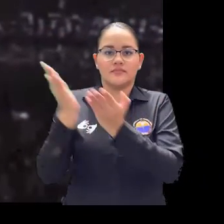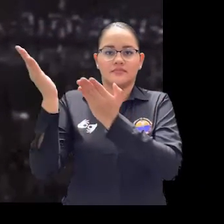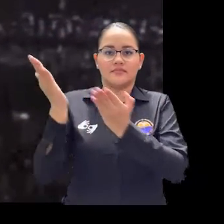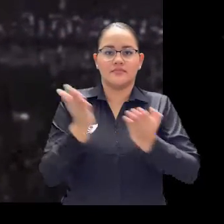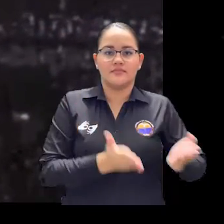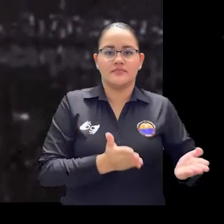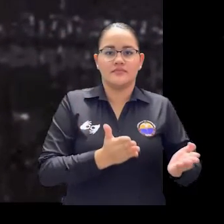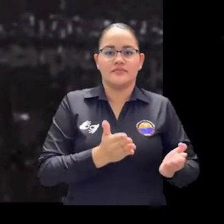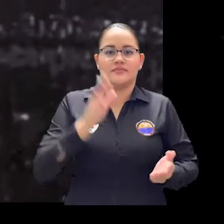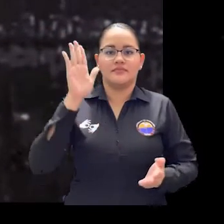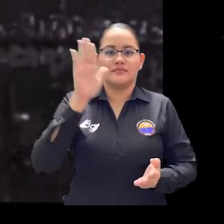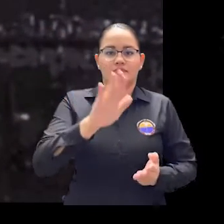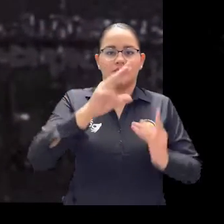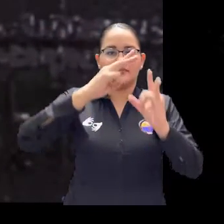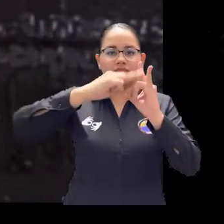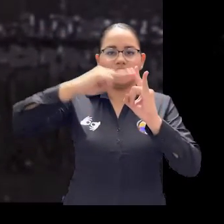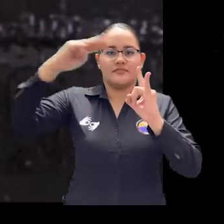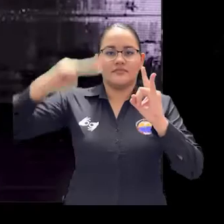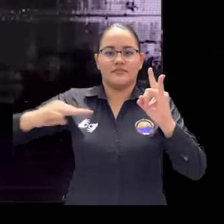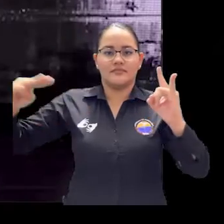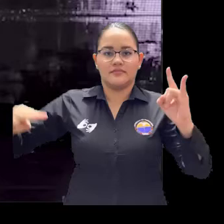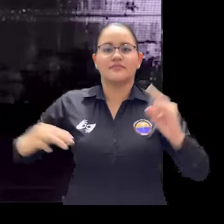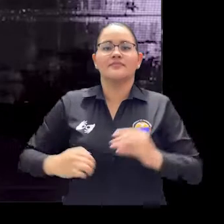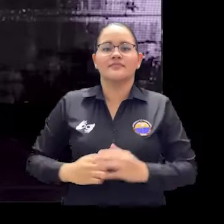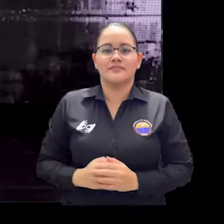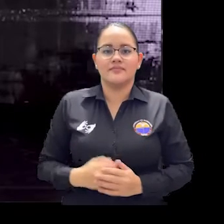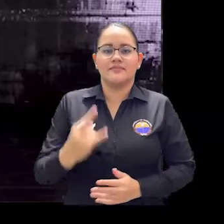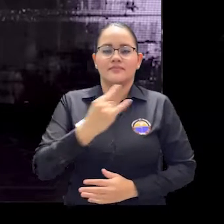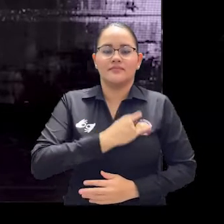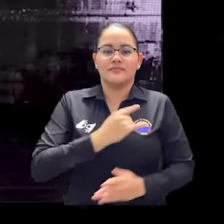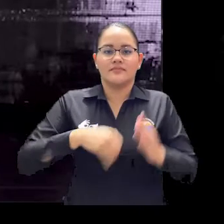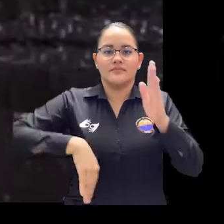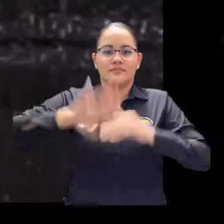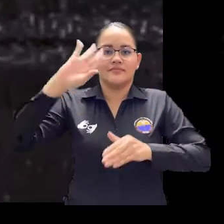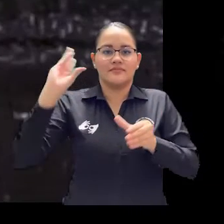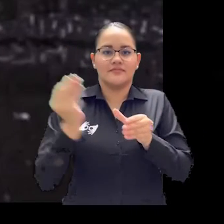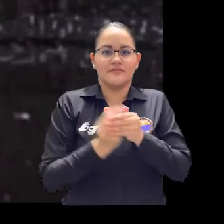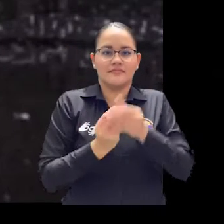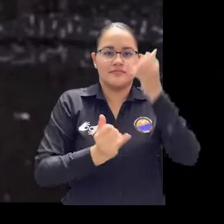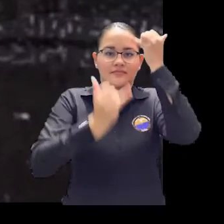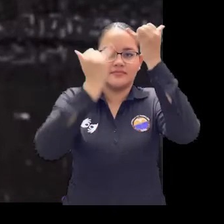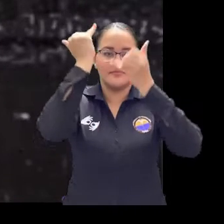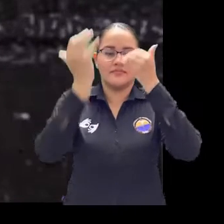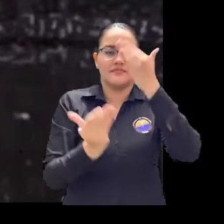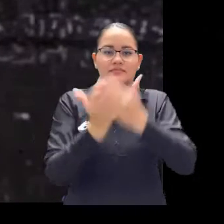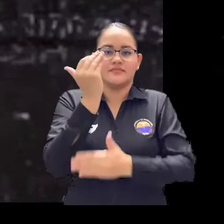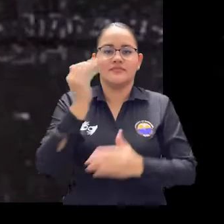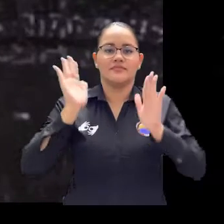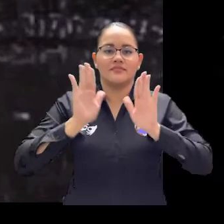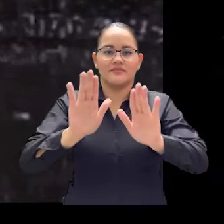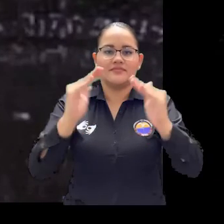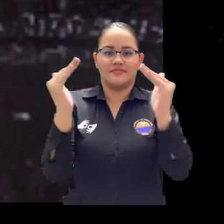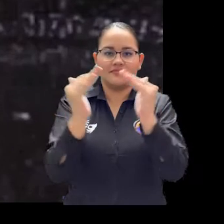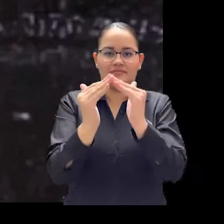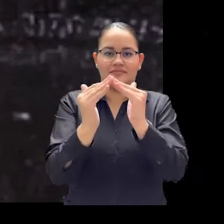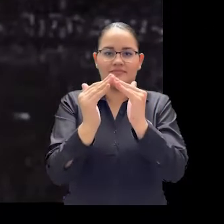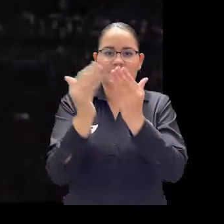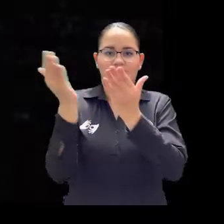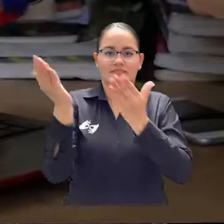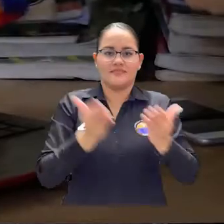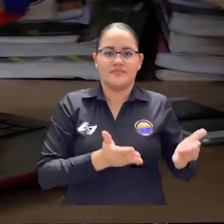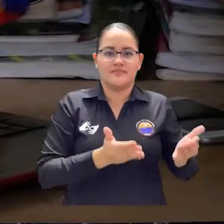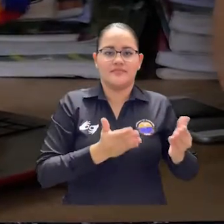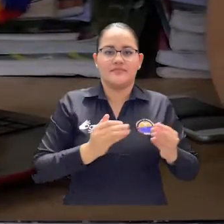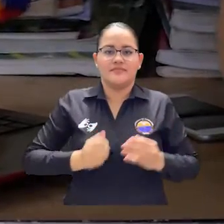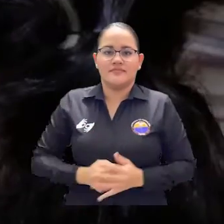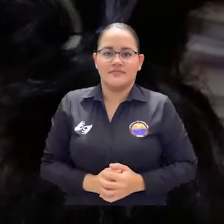Estudiantes, bienvenidos a la Universidad del Magdalena, una universidad más influyente e innovadora. Siéntanse en